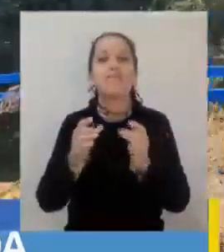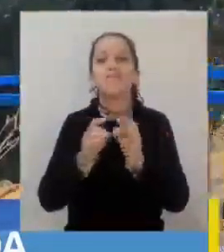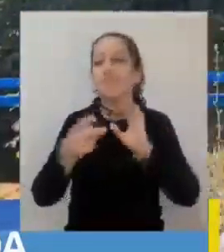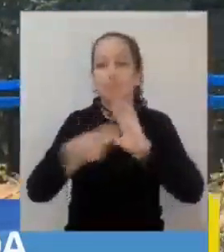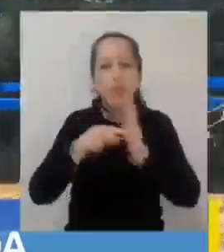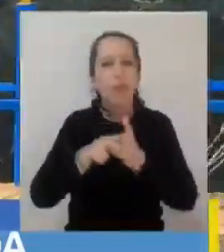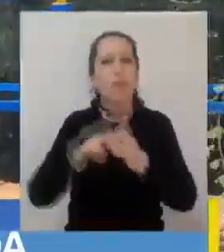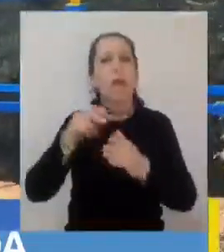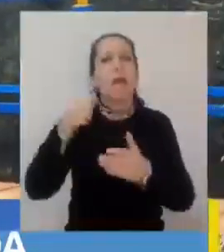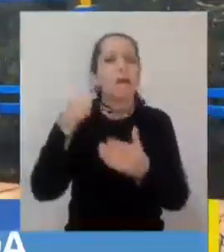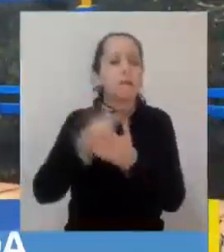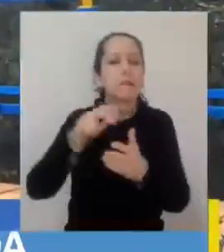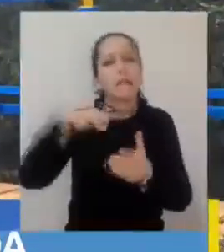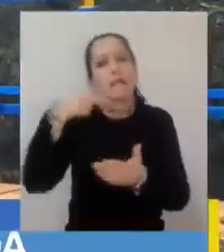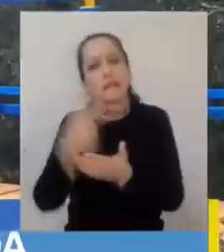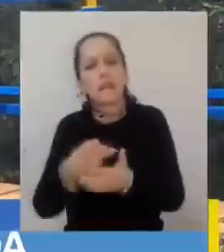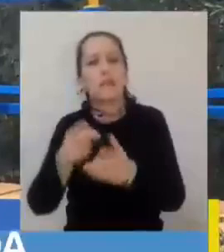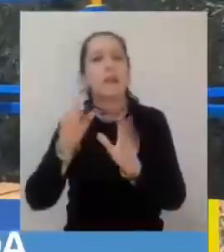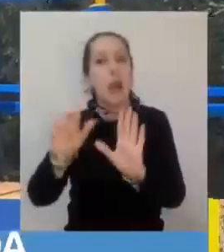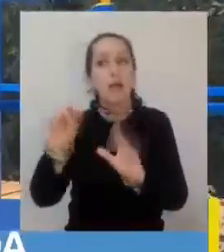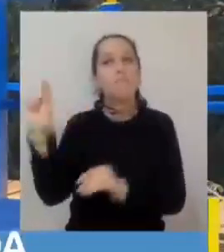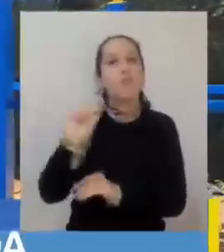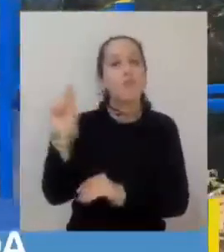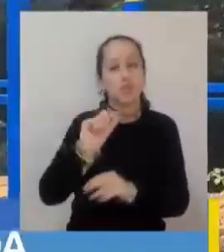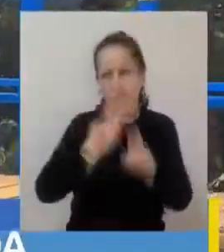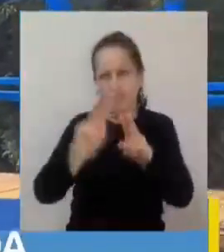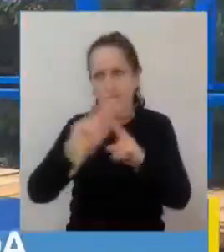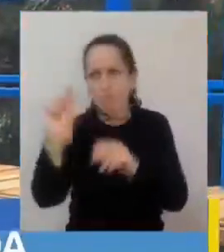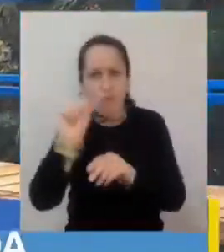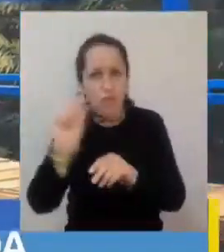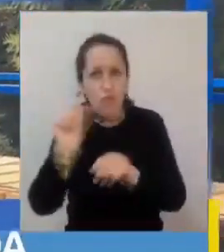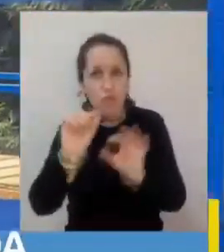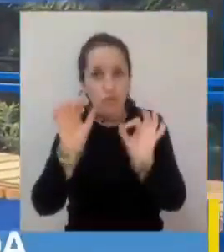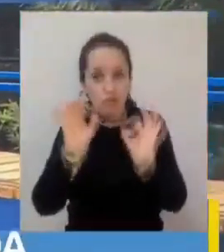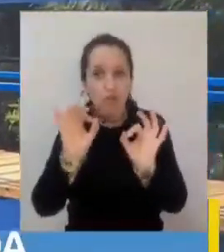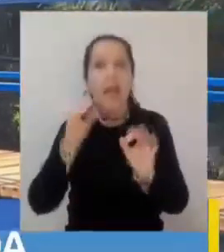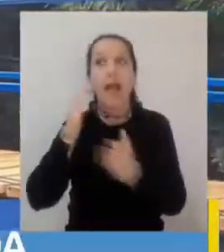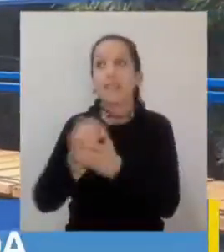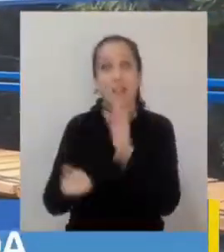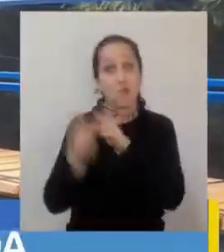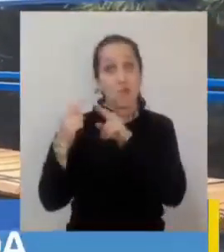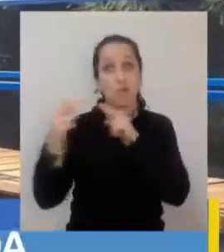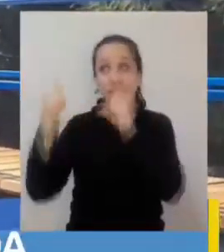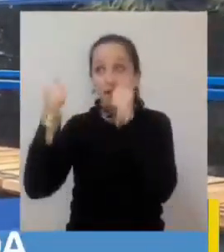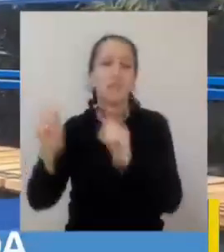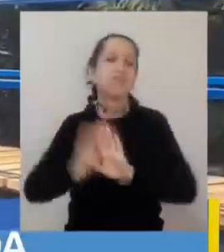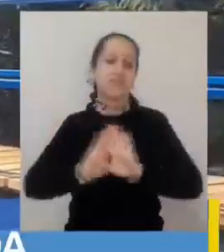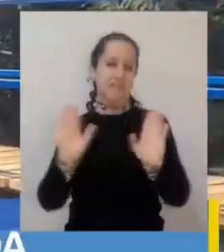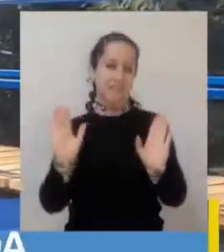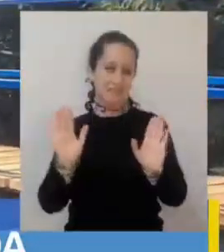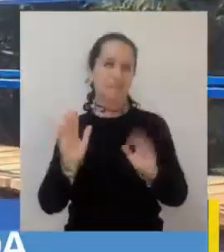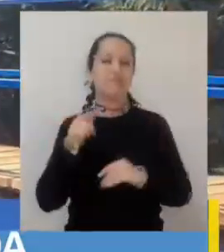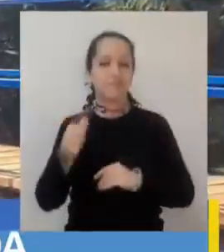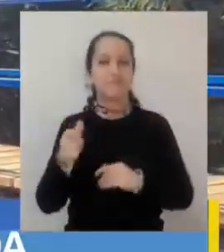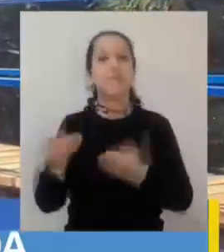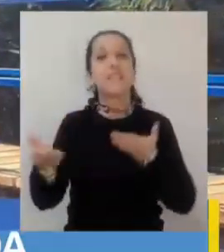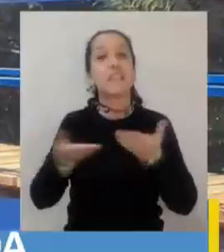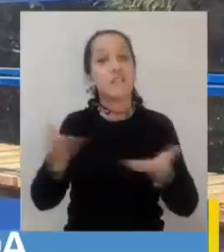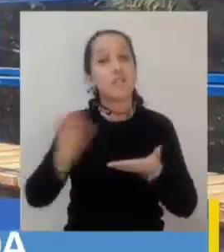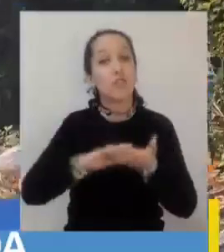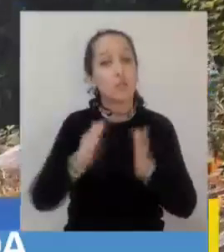riesgos de accidentes hasta que se concrete el nuevo puente. De esta manera, el Equipo Municipal de Servicios a la Comunidad